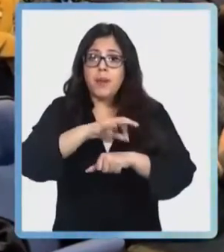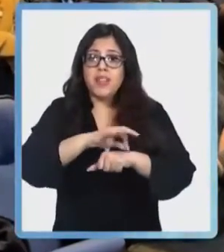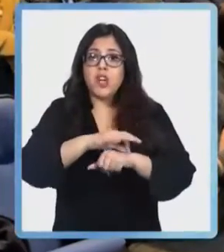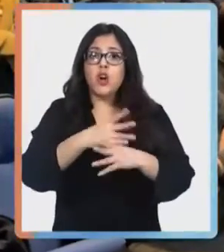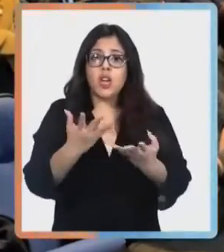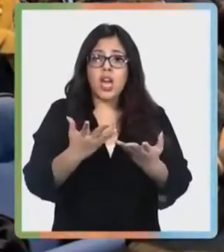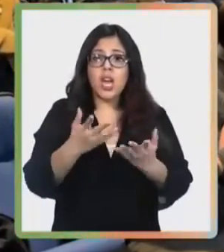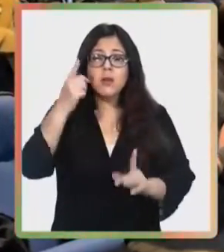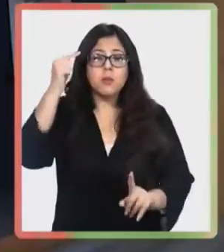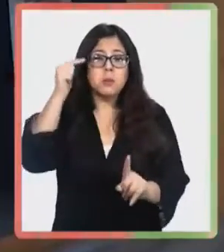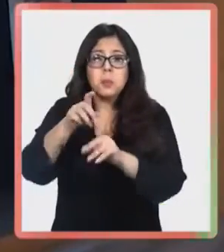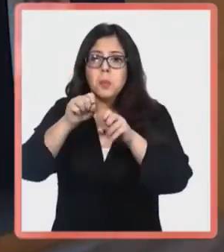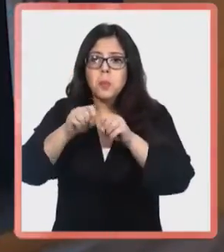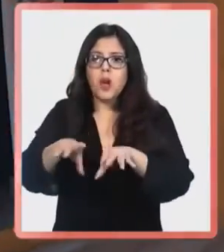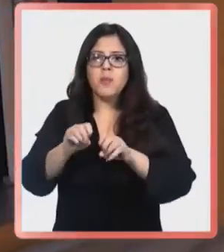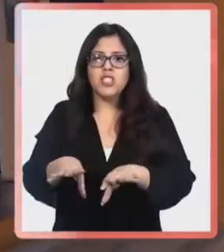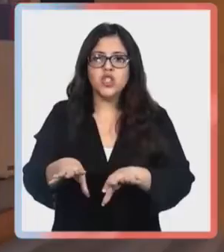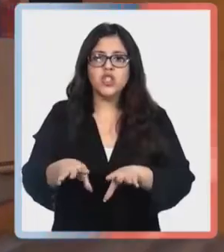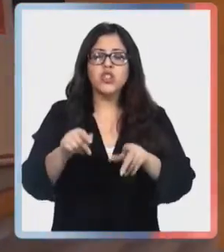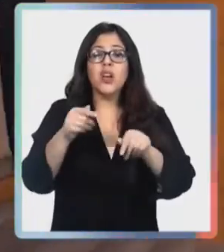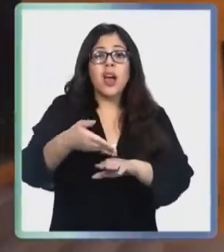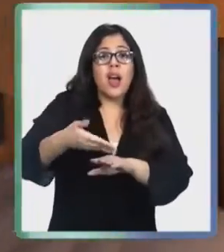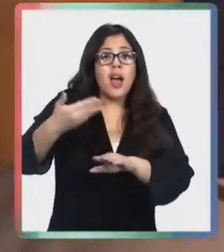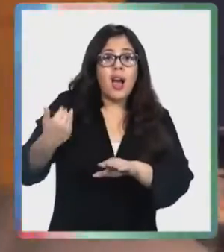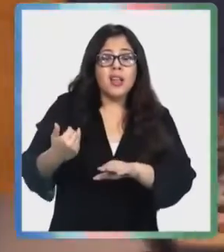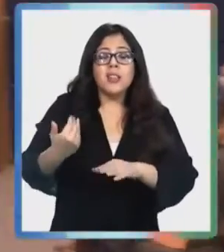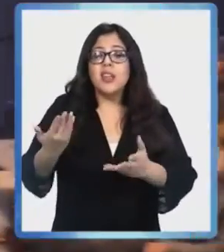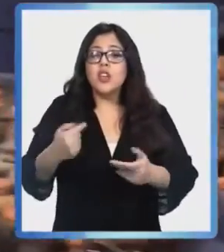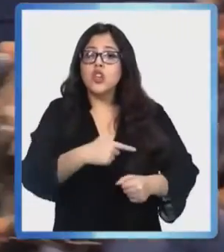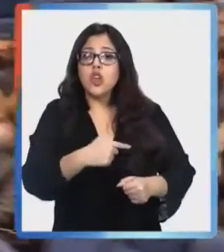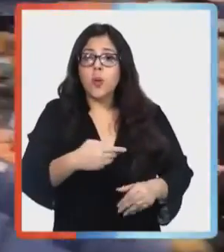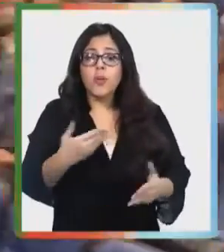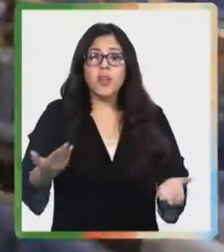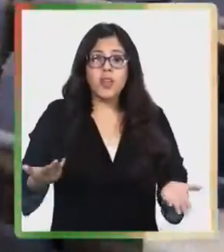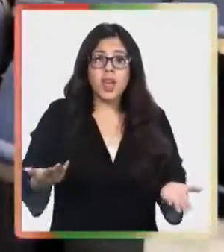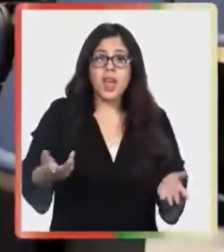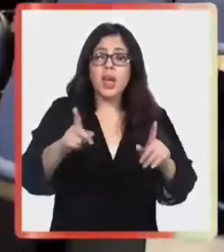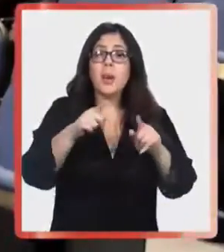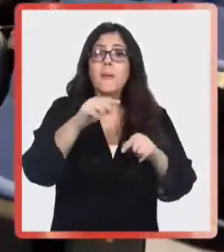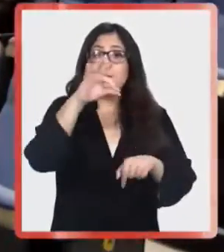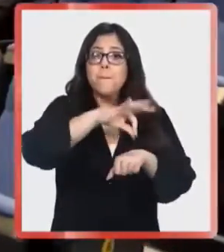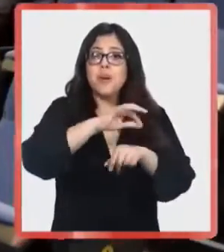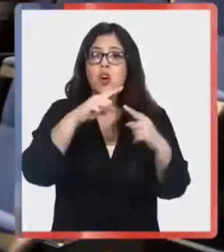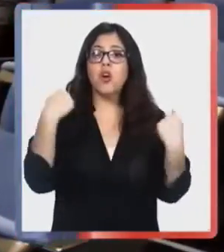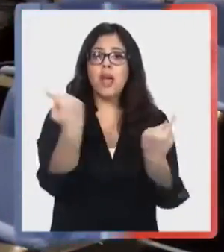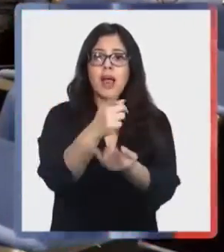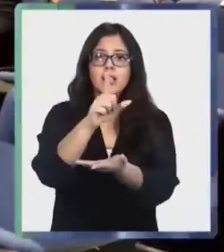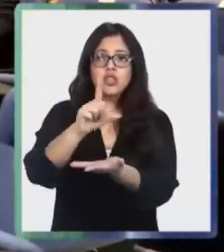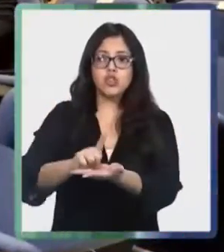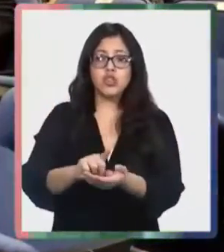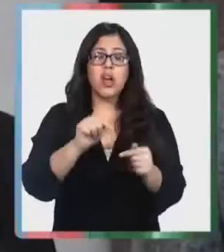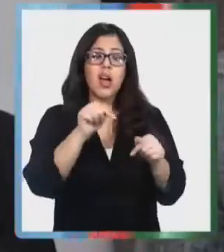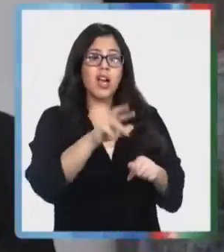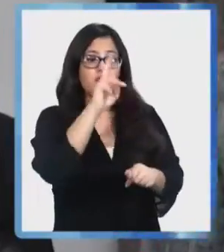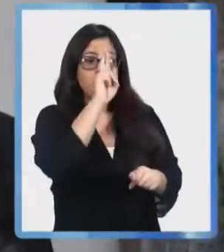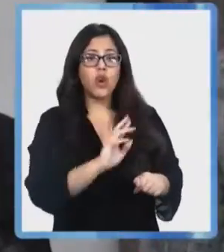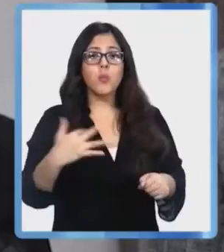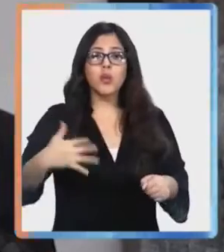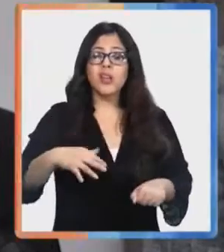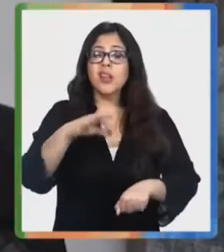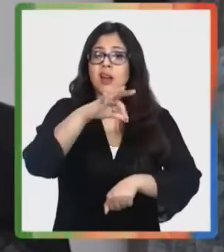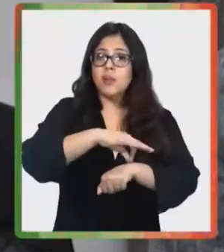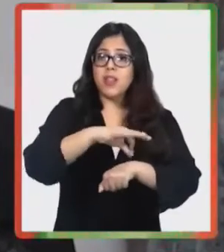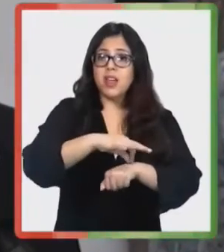programa Médicos en Etapa de Destinación y Formación, anteriormente llamados Médicos Generales de Zona. El rol